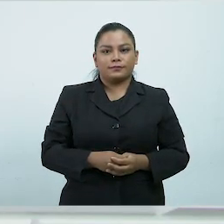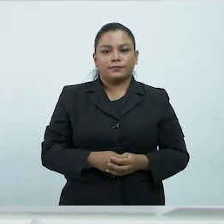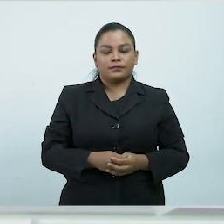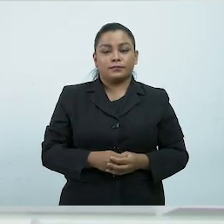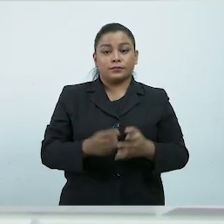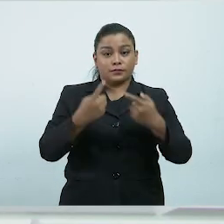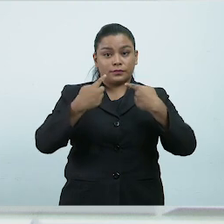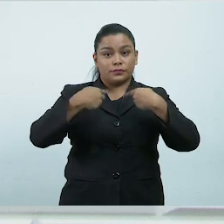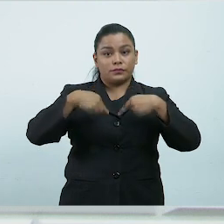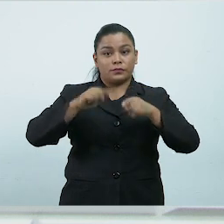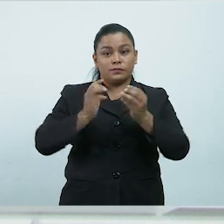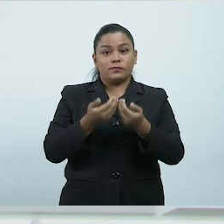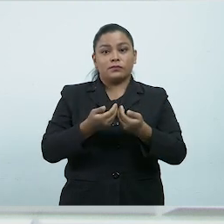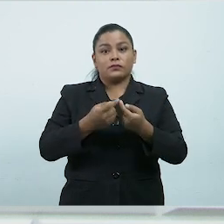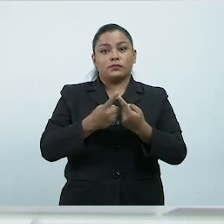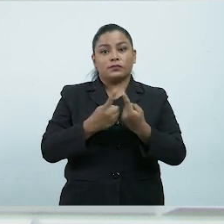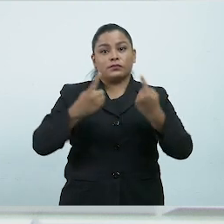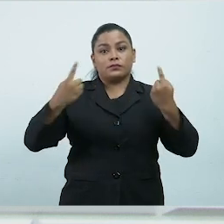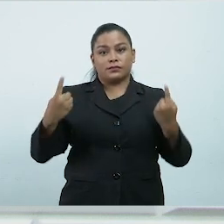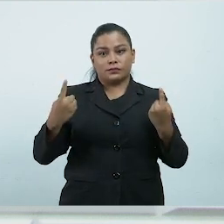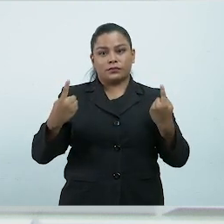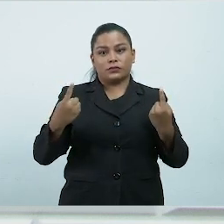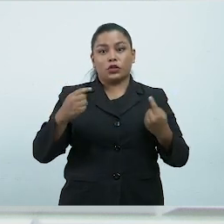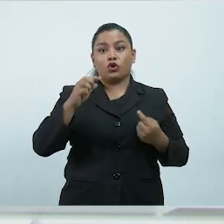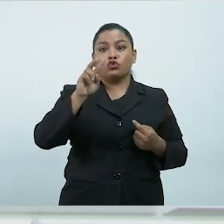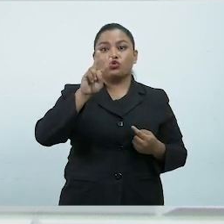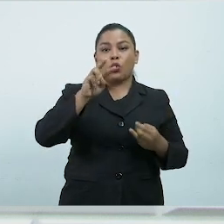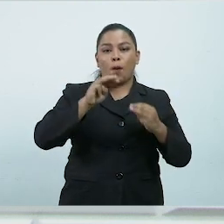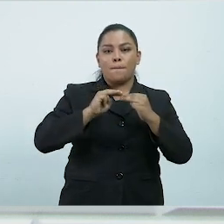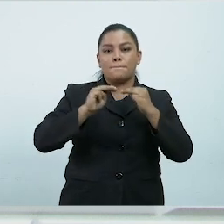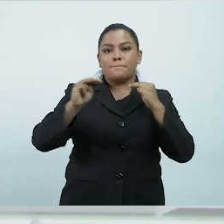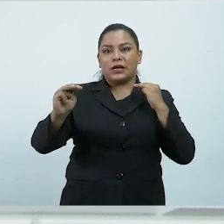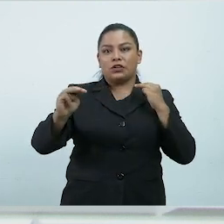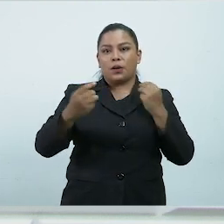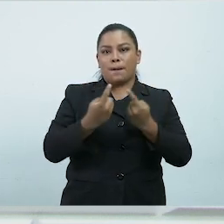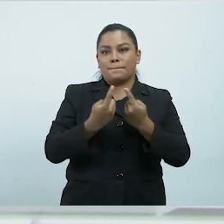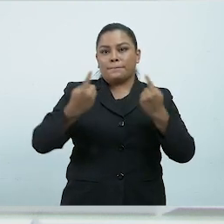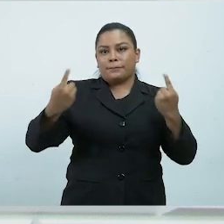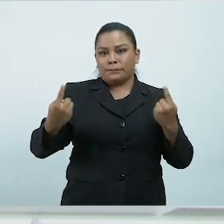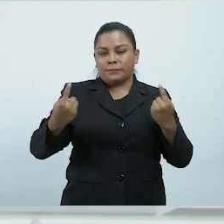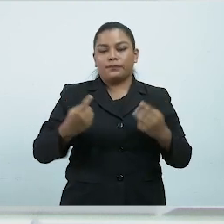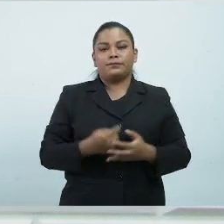Mantener el distanciamiento físico de 2 metros entre personas